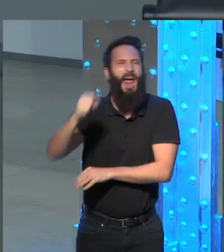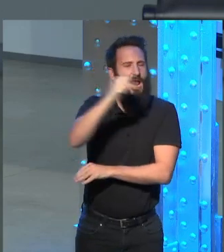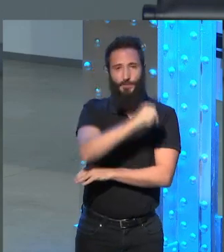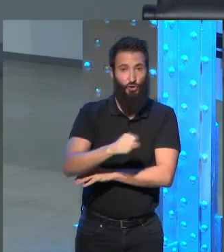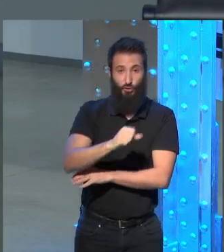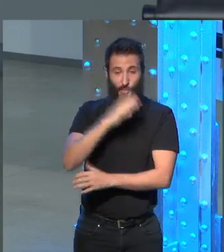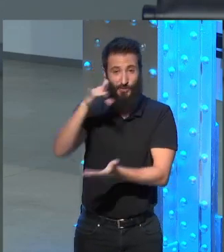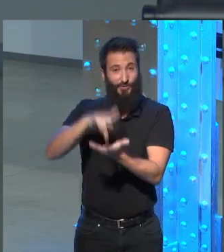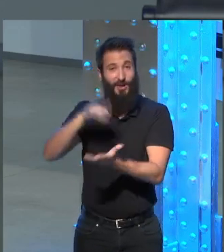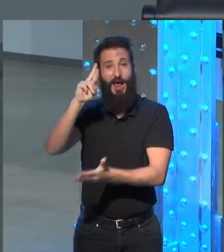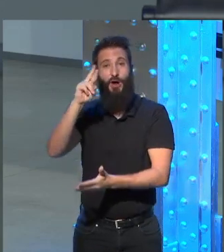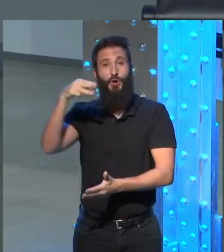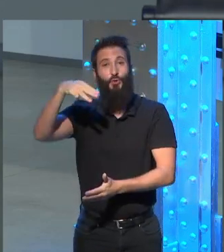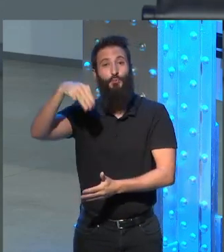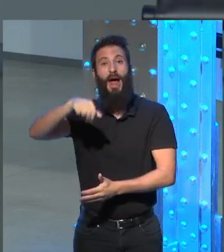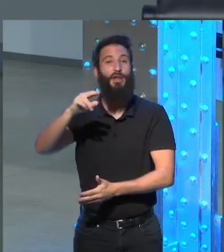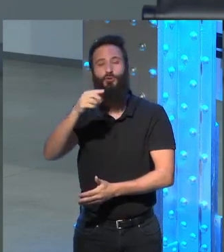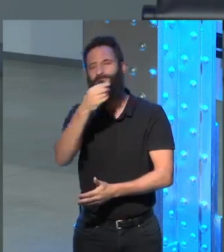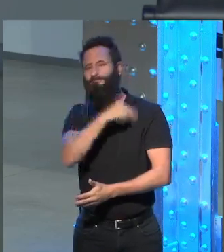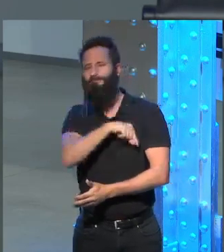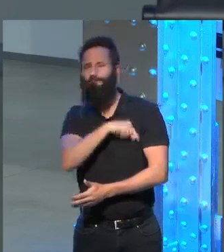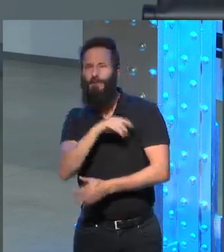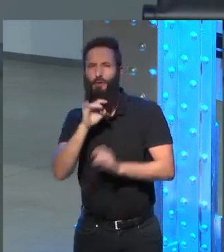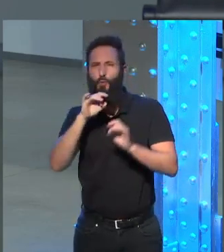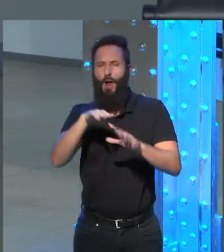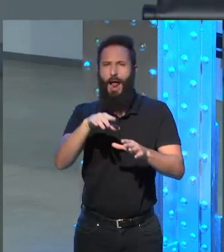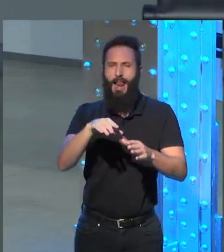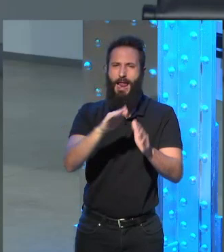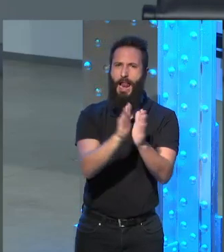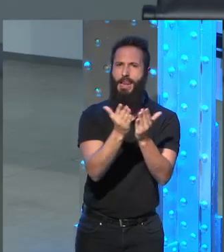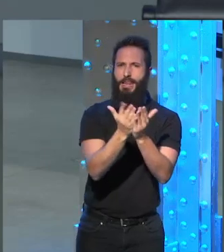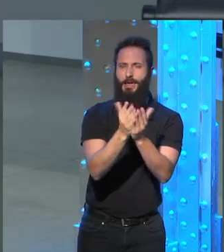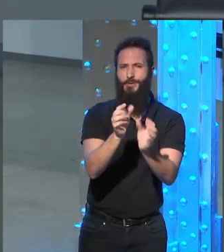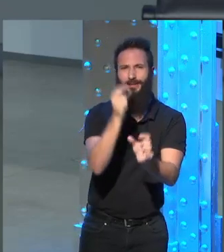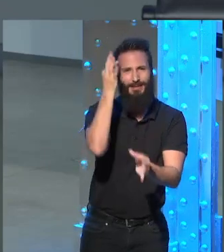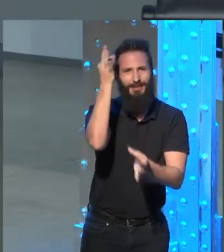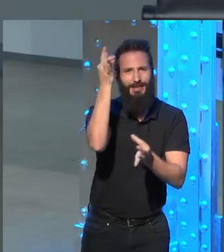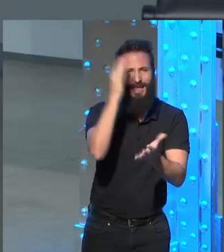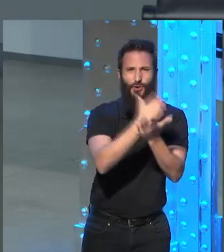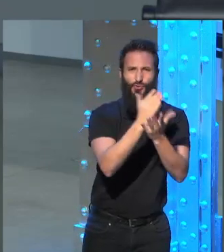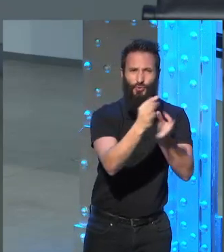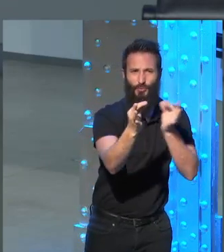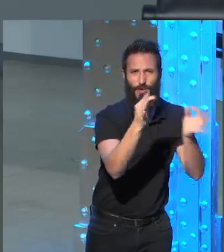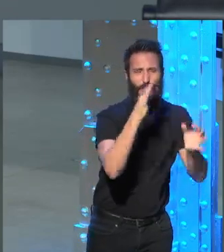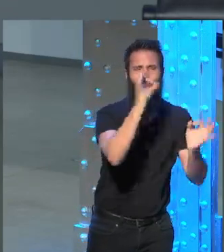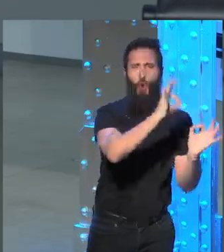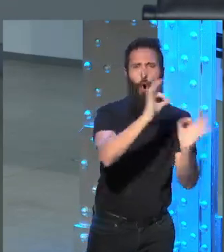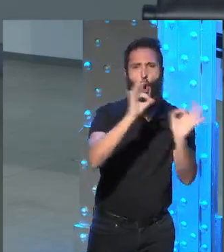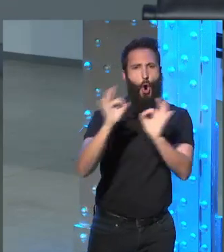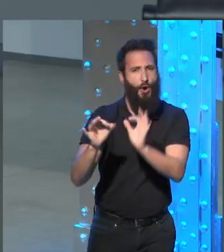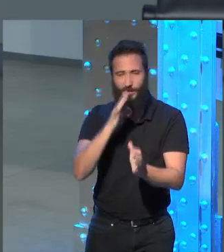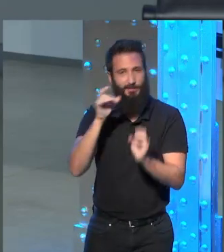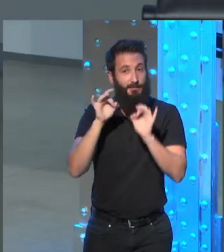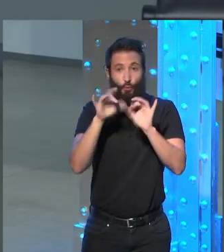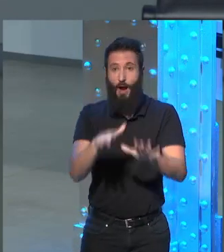él no tenía la sensación de que fuera tan articulado el curso, que estuviera tan estructurado, que eso es como